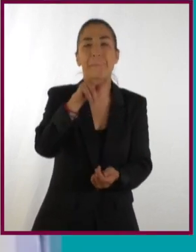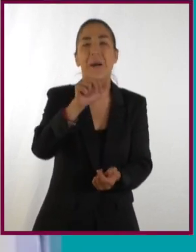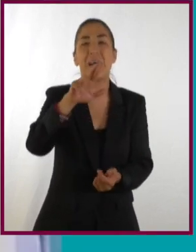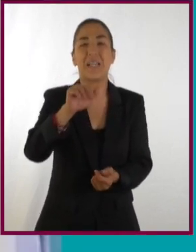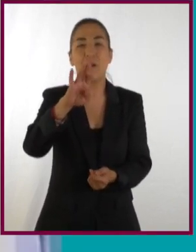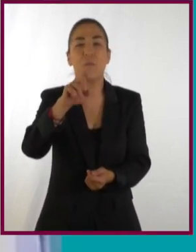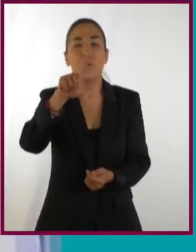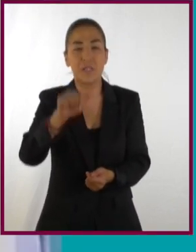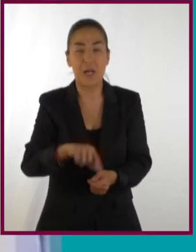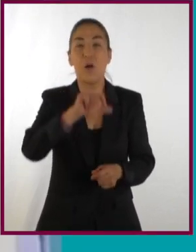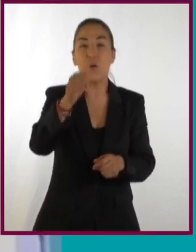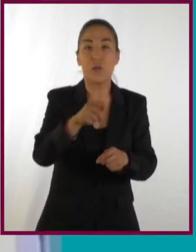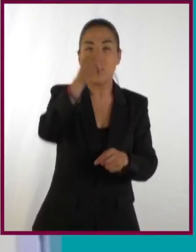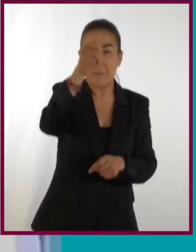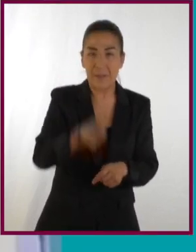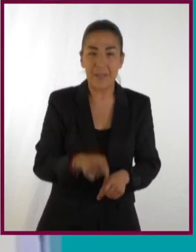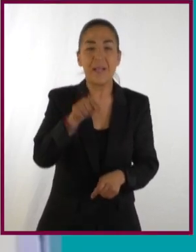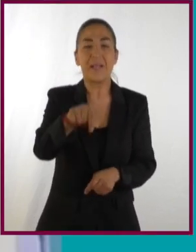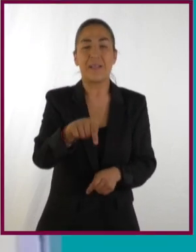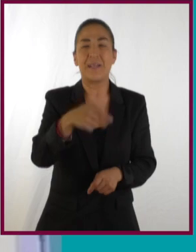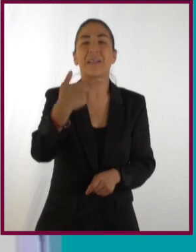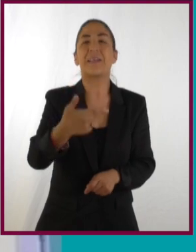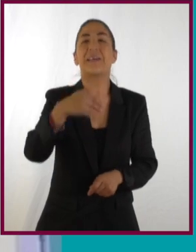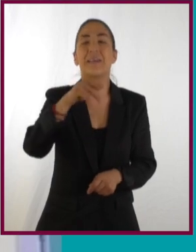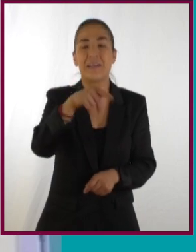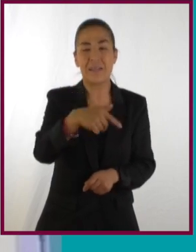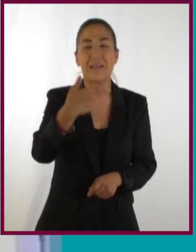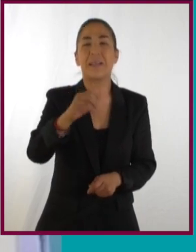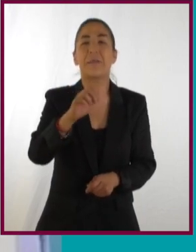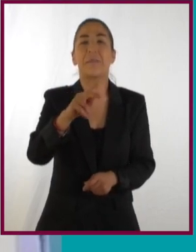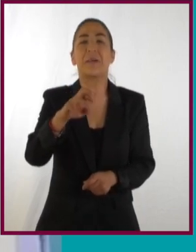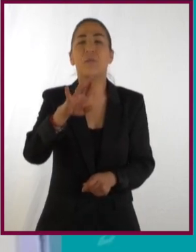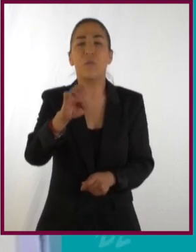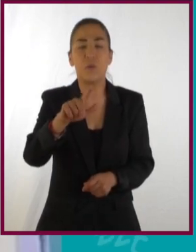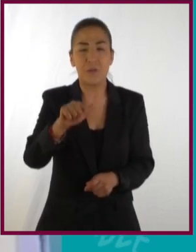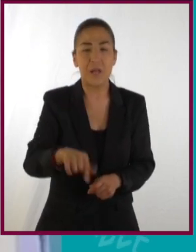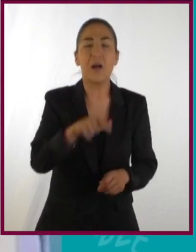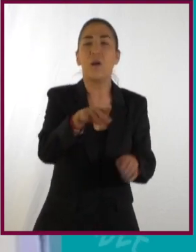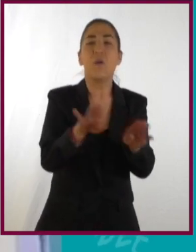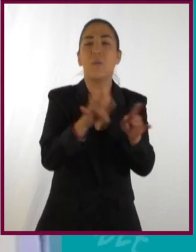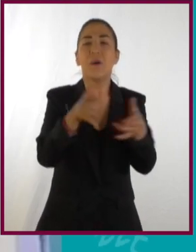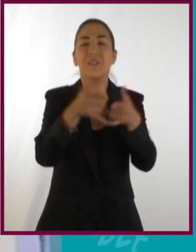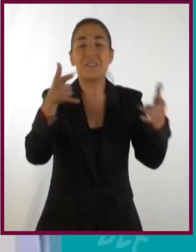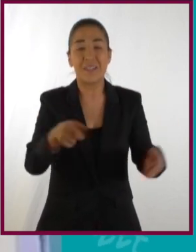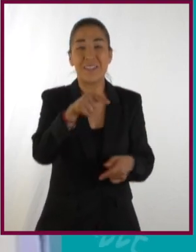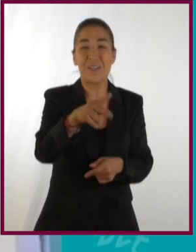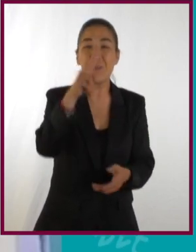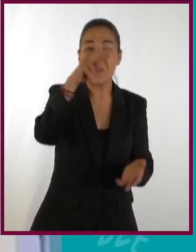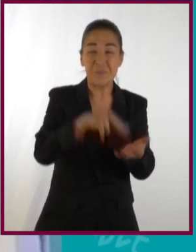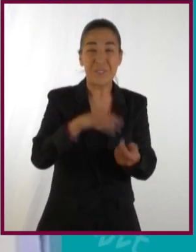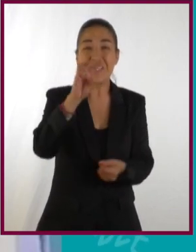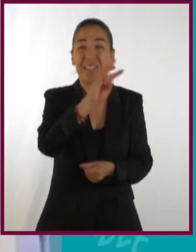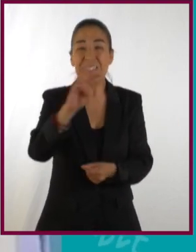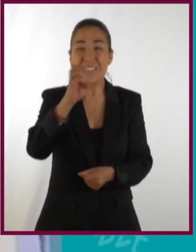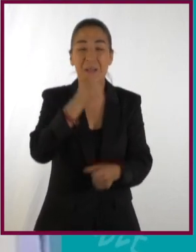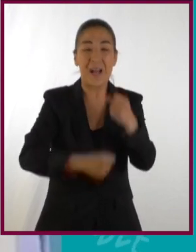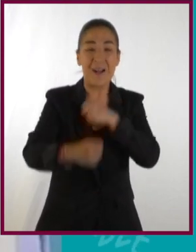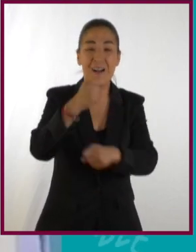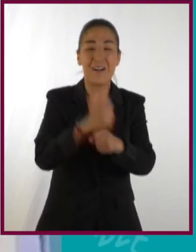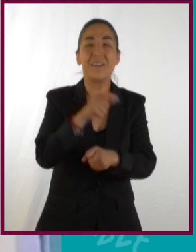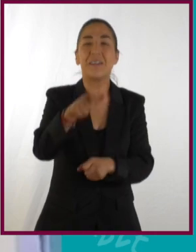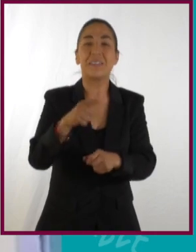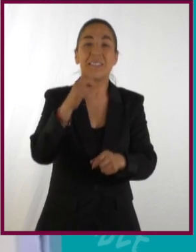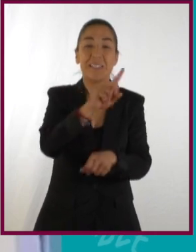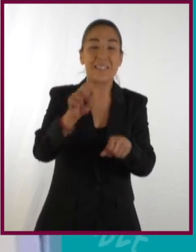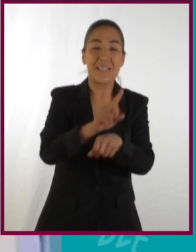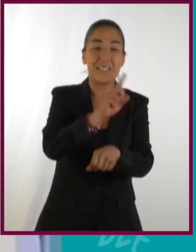parábola. Y si lo hacemos totalmente perpendicular, va a ser una hipérbola. Y estas cónicas tienen una historia de